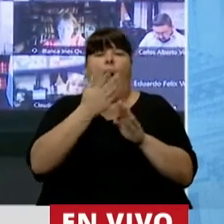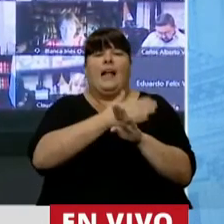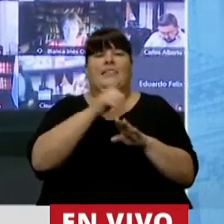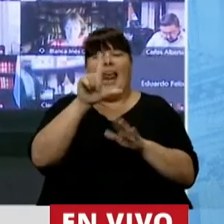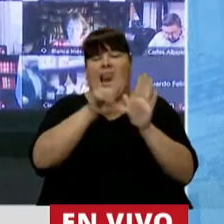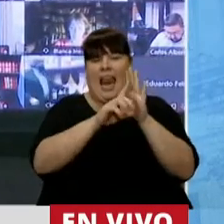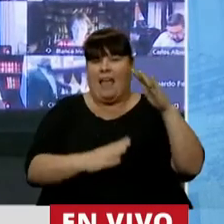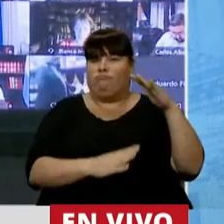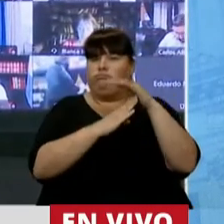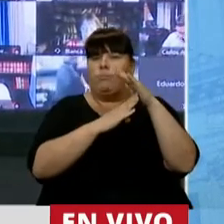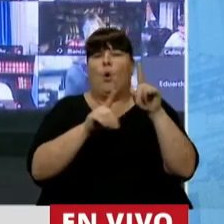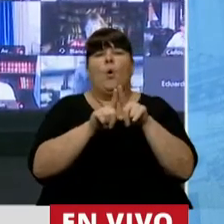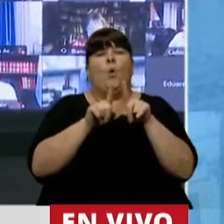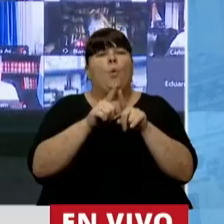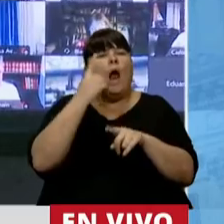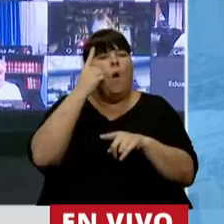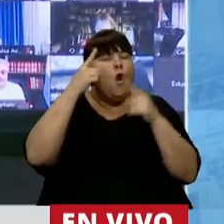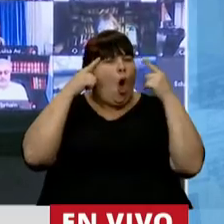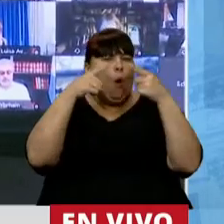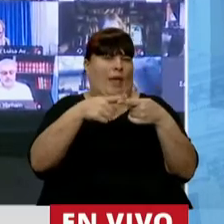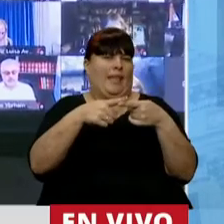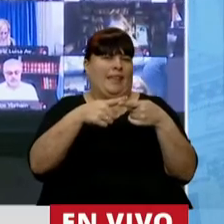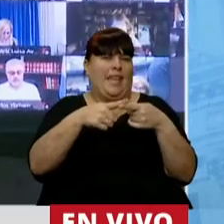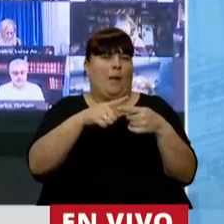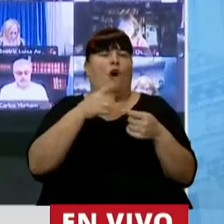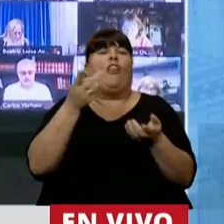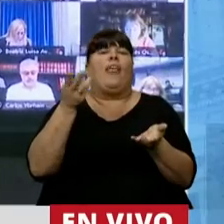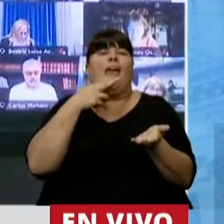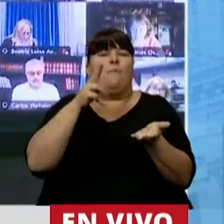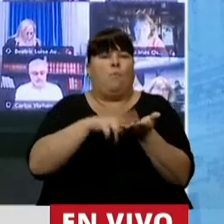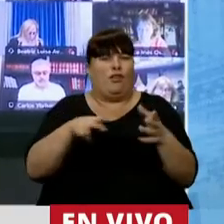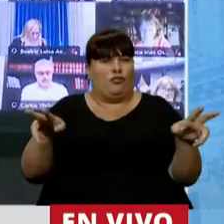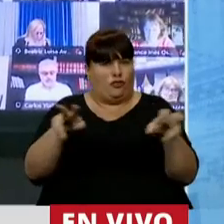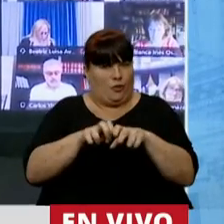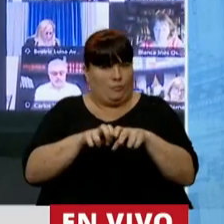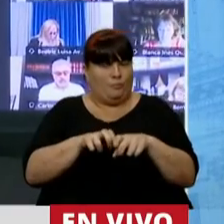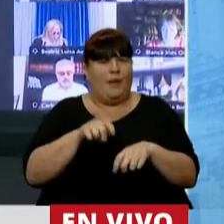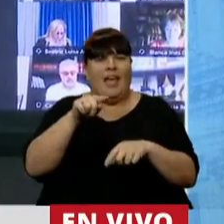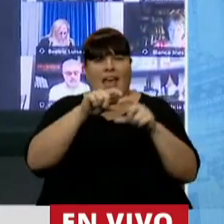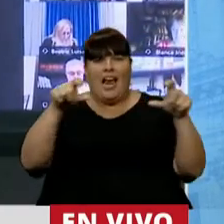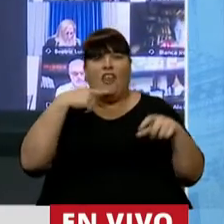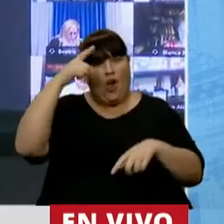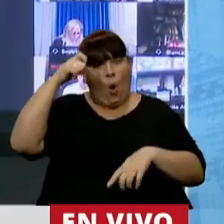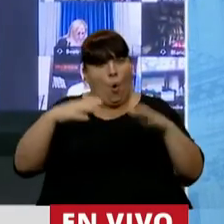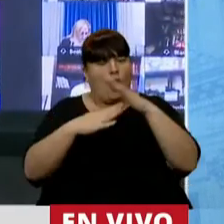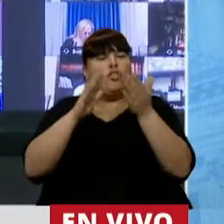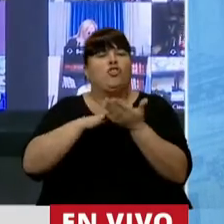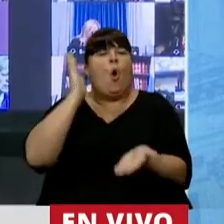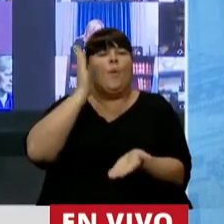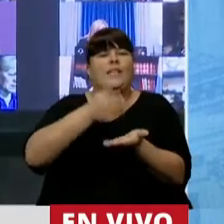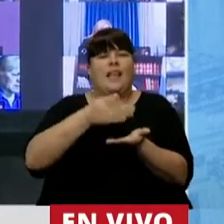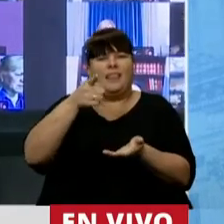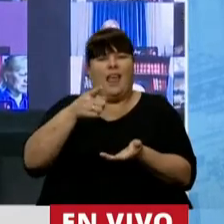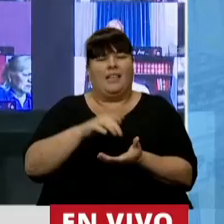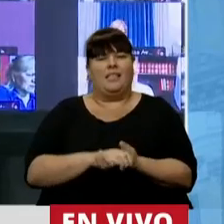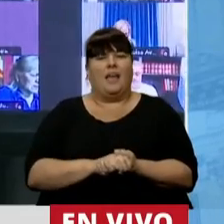la ley fundamental como uno de los objetivos del poder impositivo. Esta cita de la Corte corresponde a la sentencia